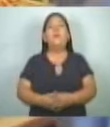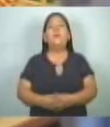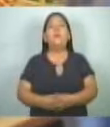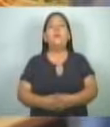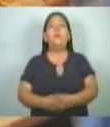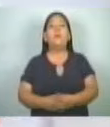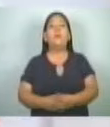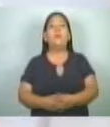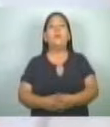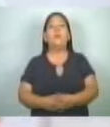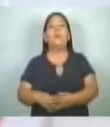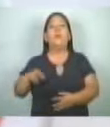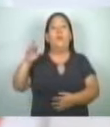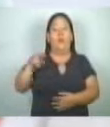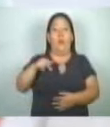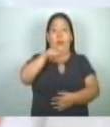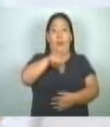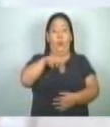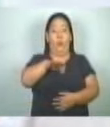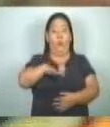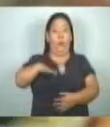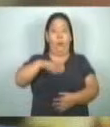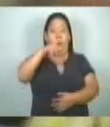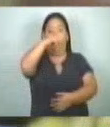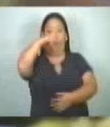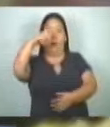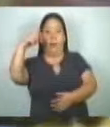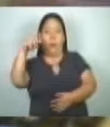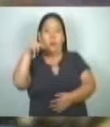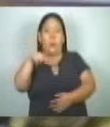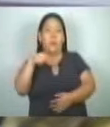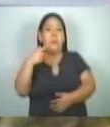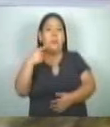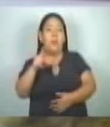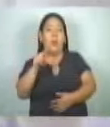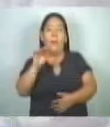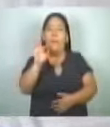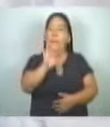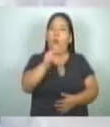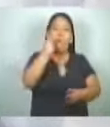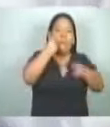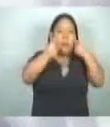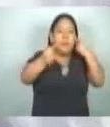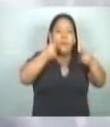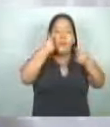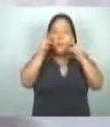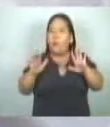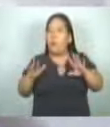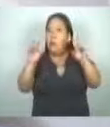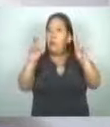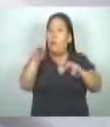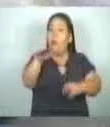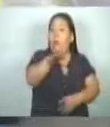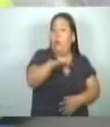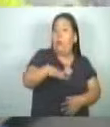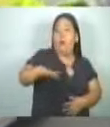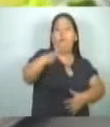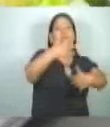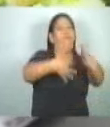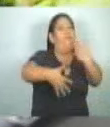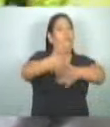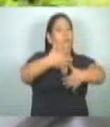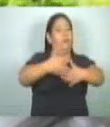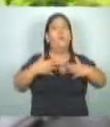Royal de Cameron Salinita se ha consolidado como uno de los destinos favoritos, no solo por sus paradisíacas playas,